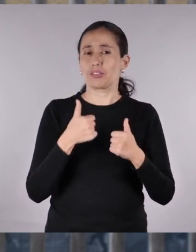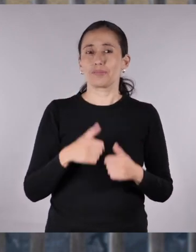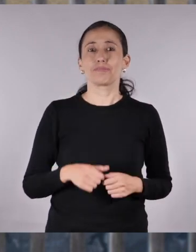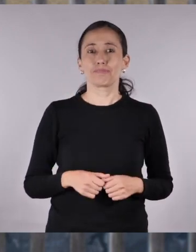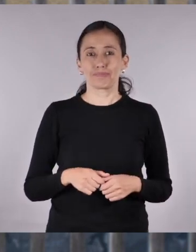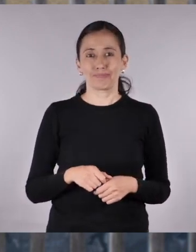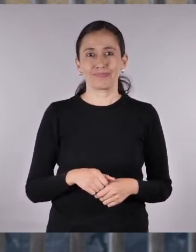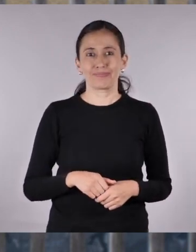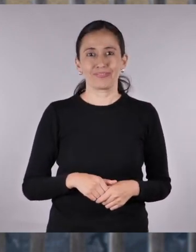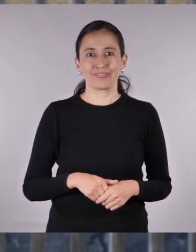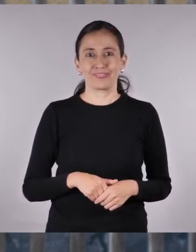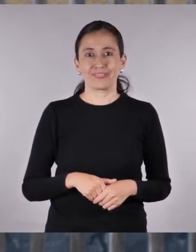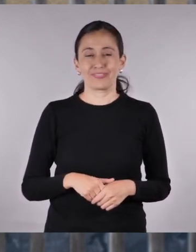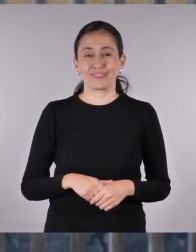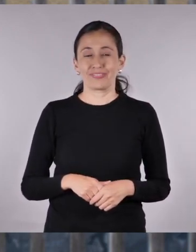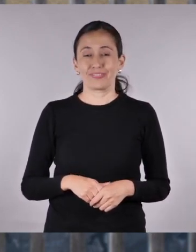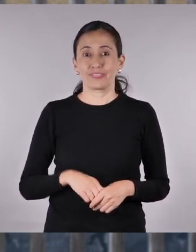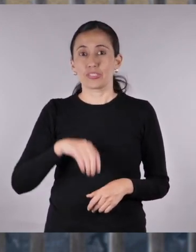¡Recomendadísimo!